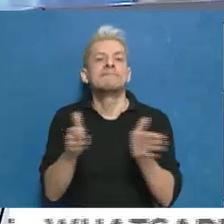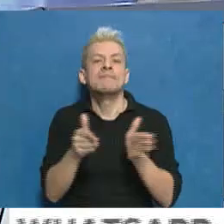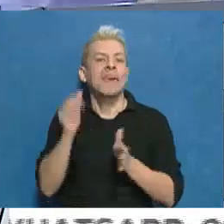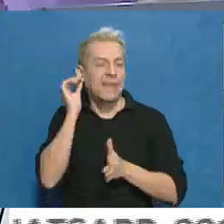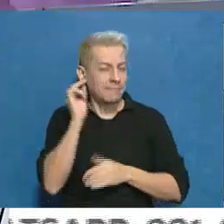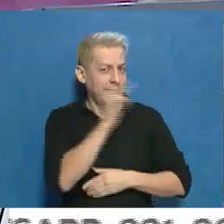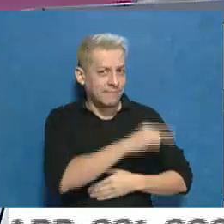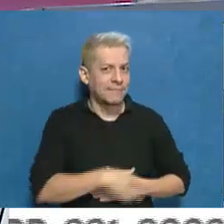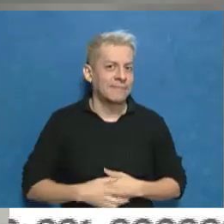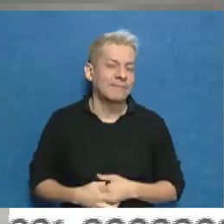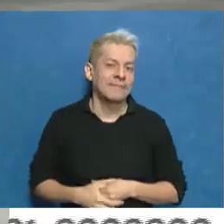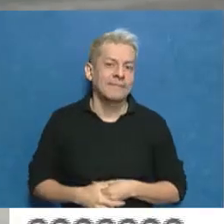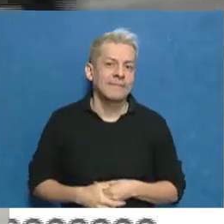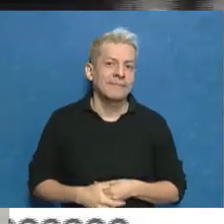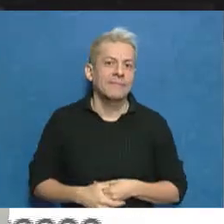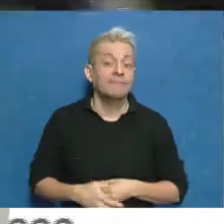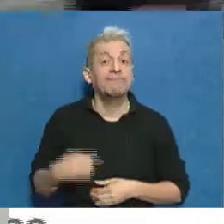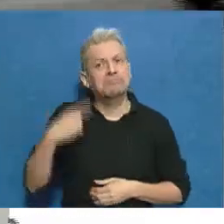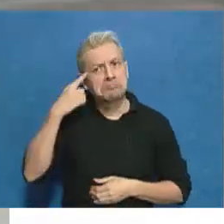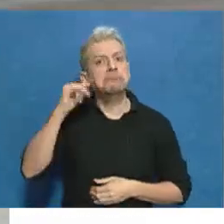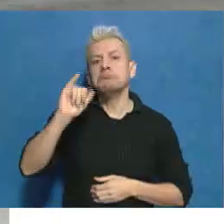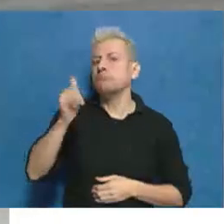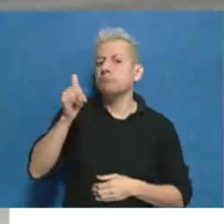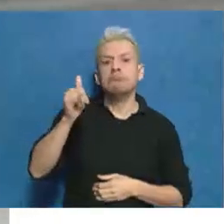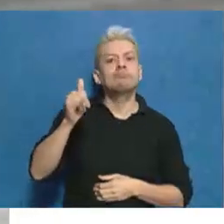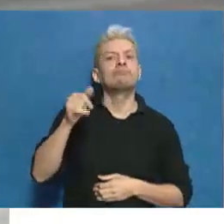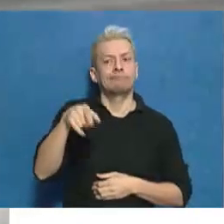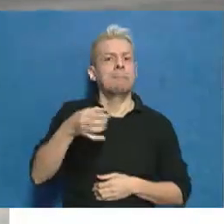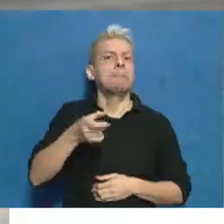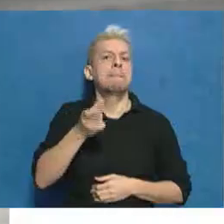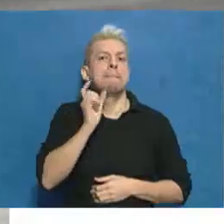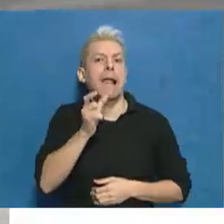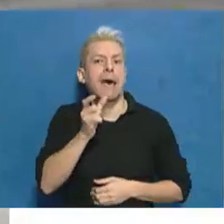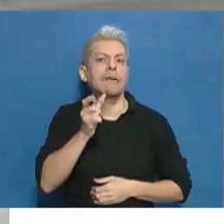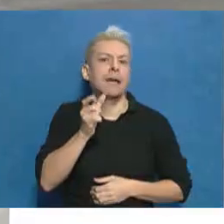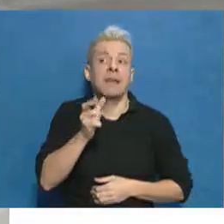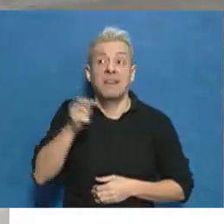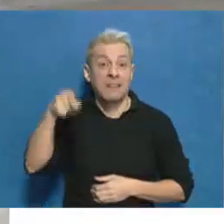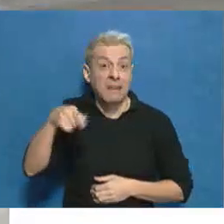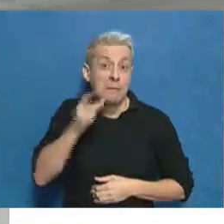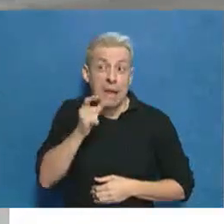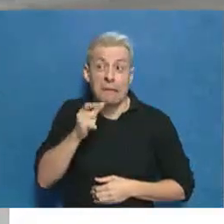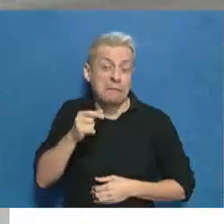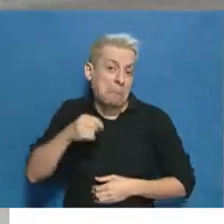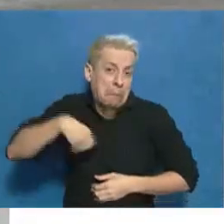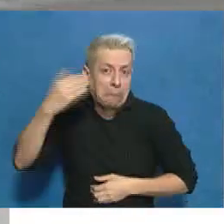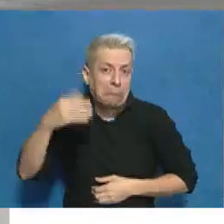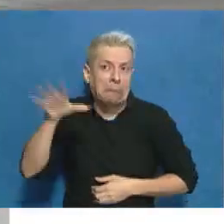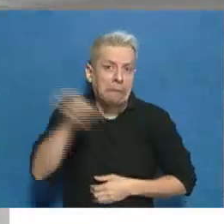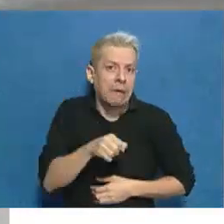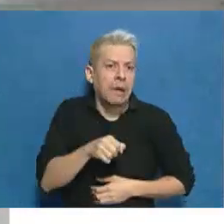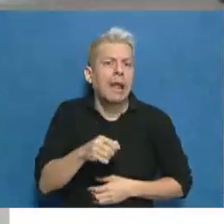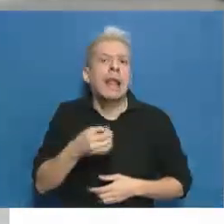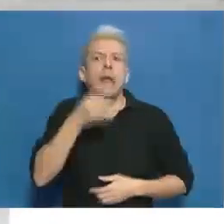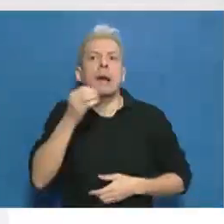Fíjate. Yo creo que sí, sí, sí. Se usan muchas palabras de lunfardo que ni existen. Y digamos que inclusivo no me parece